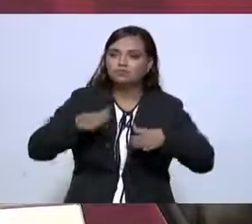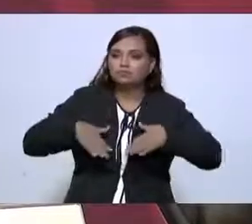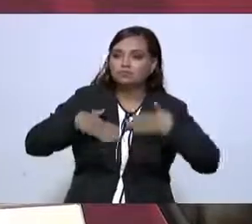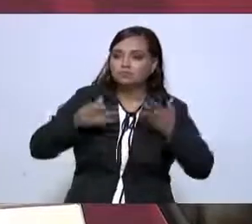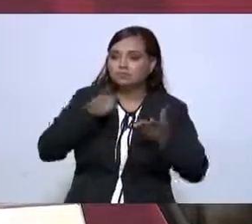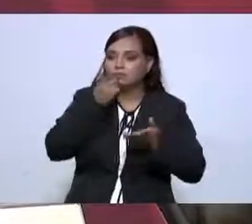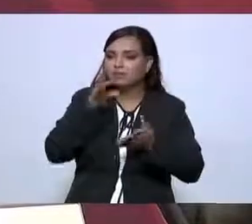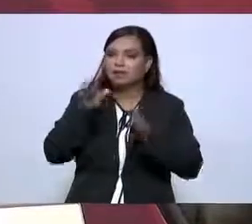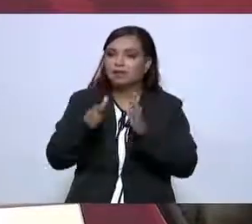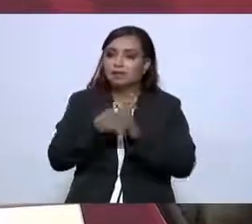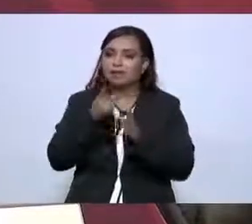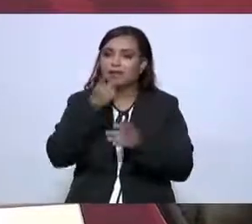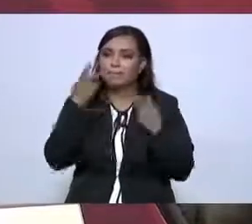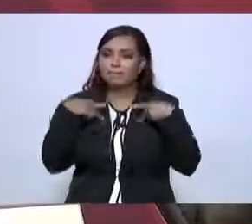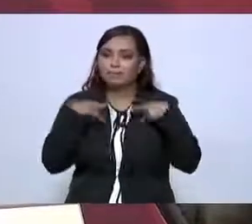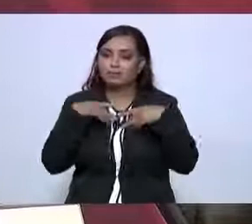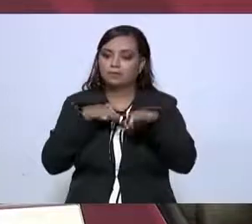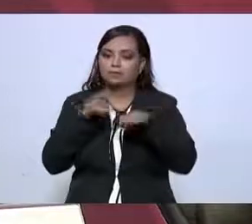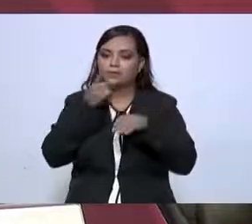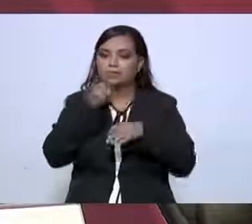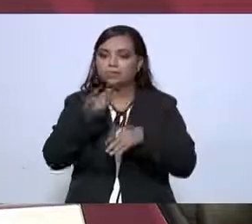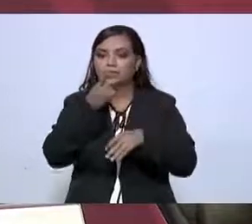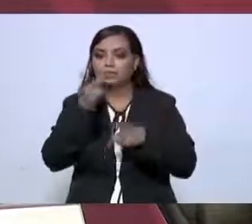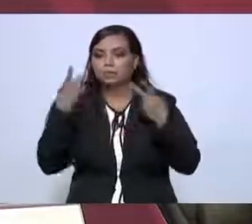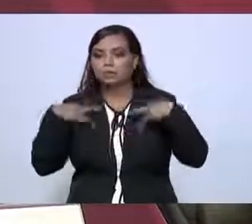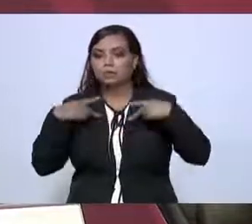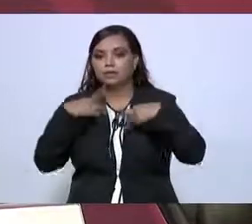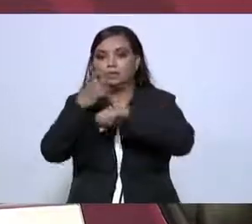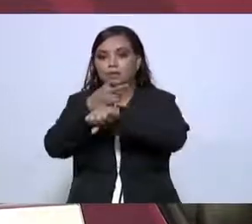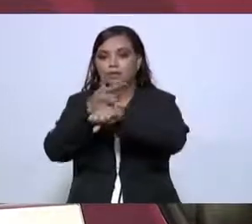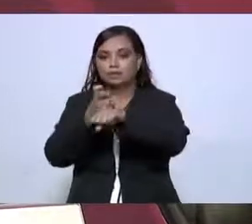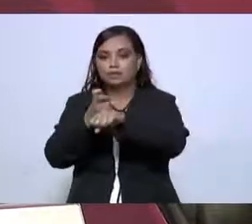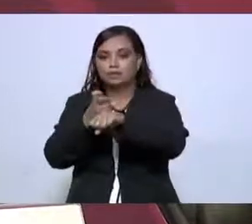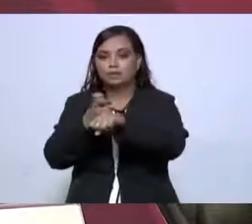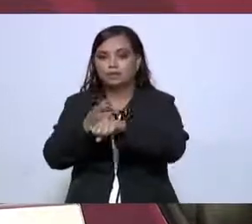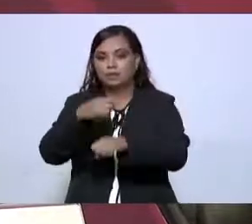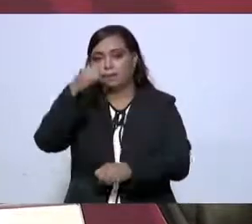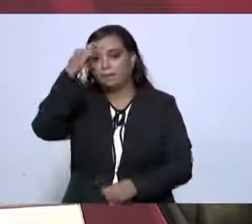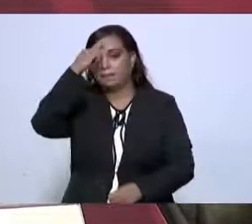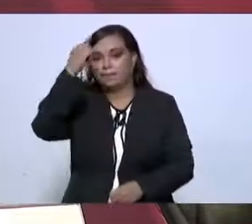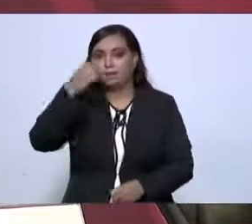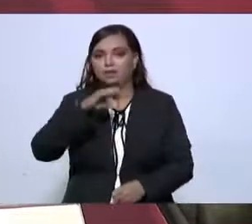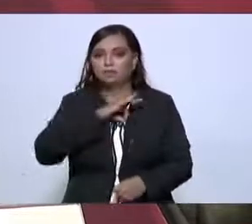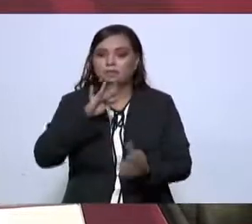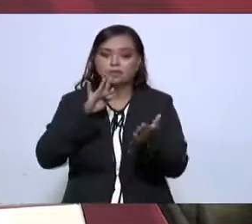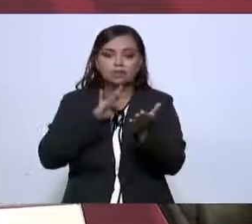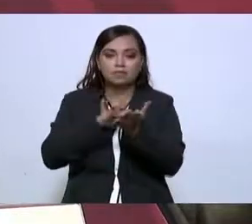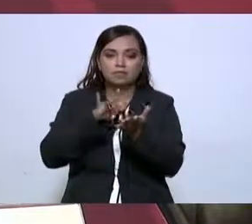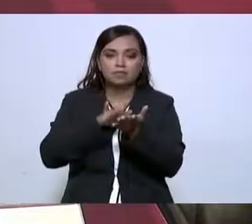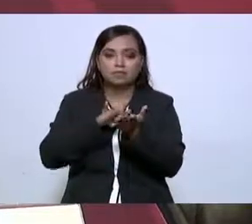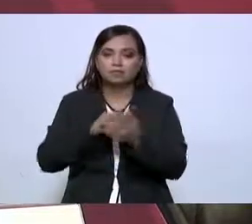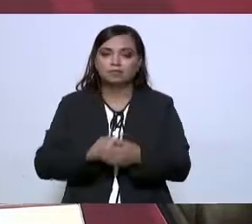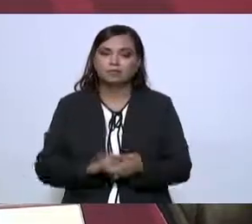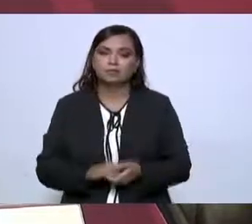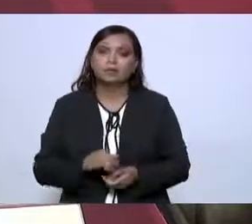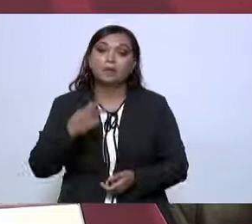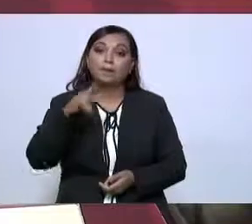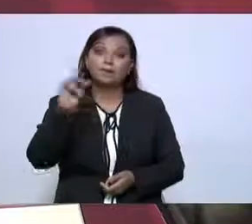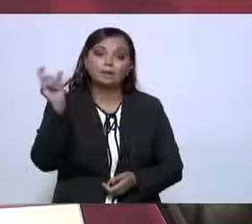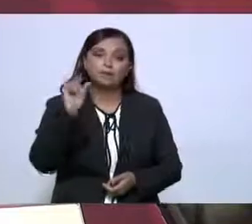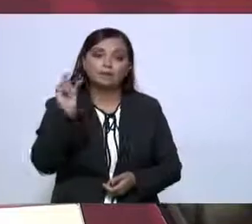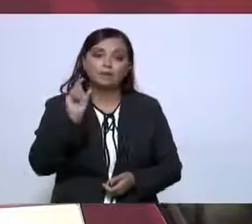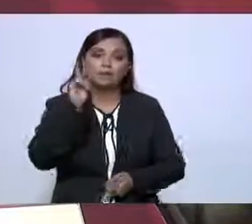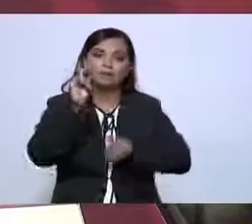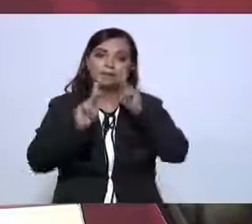y eran personas invitadas para apoyarlo. Pero cuando